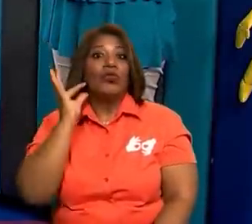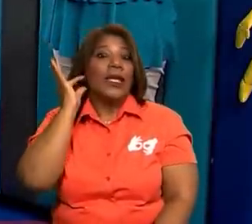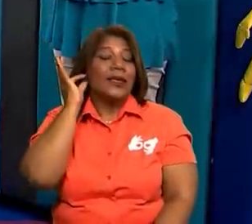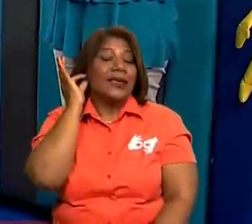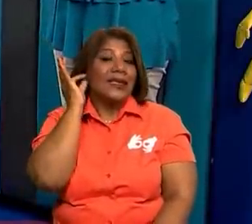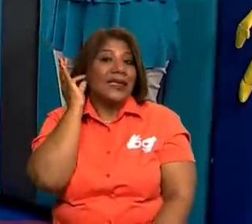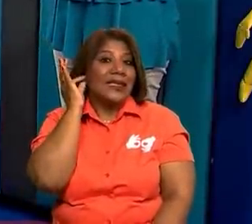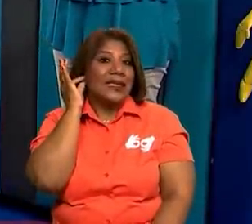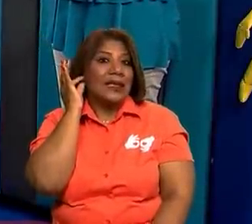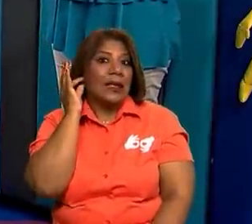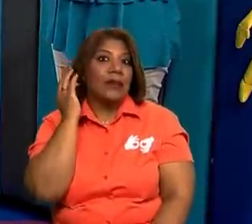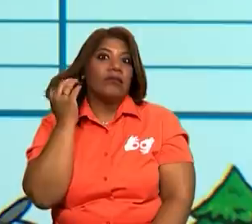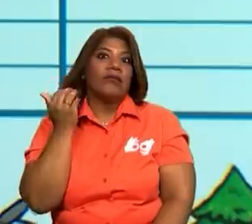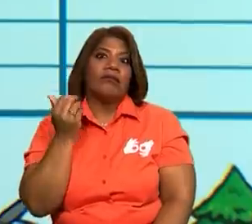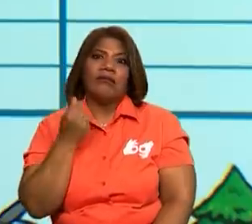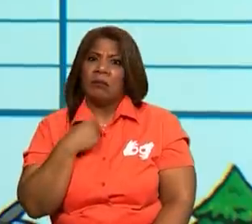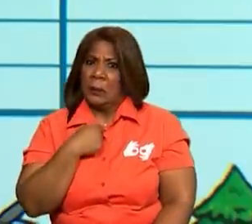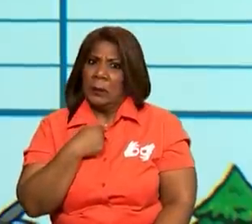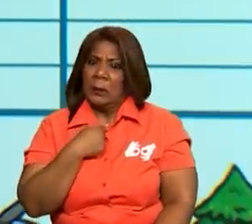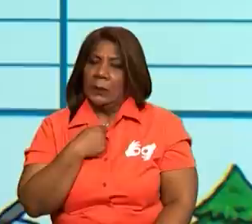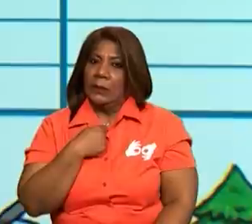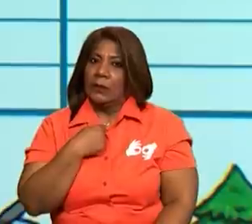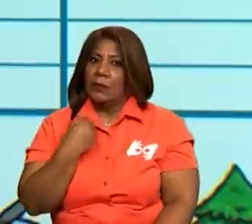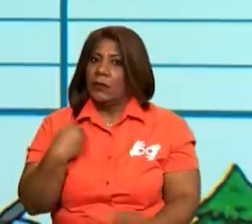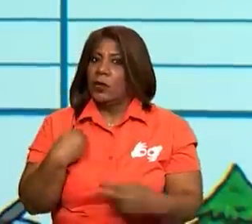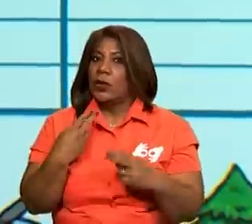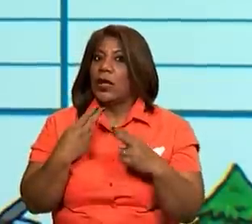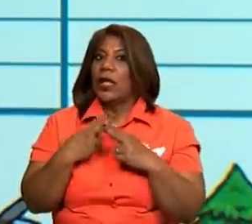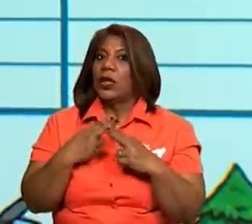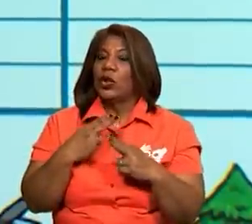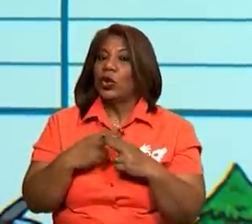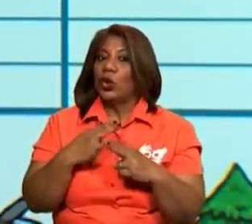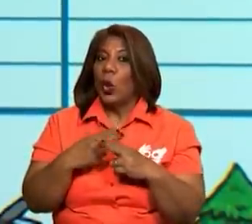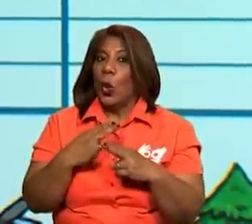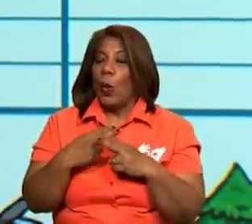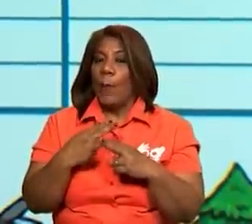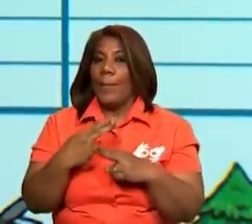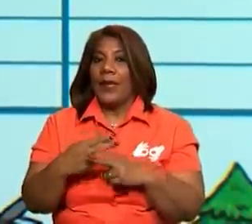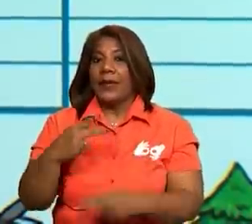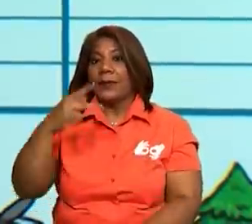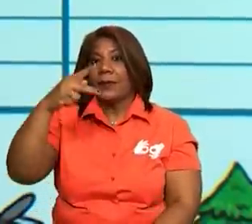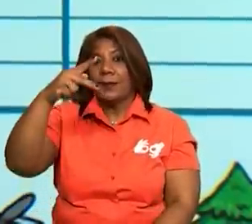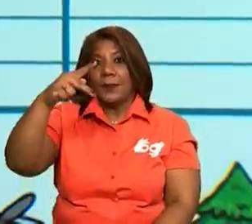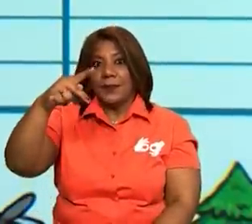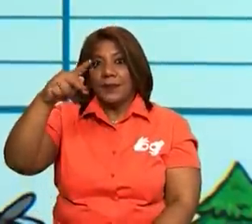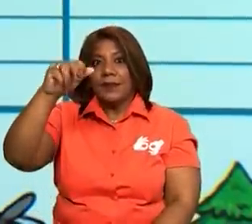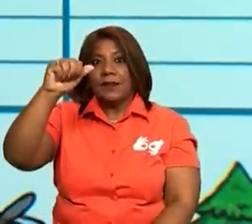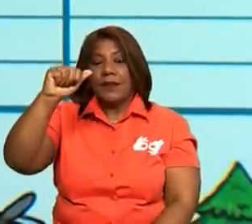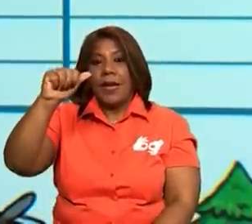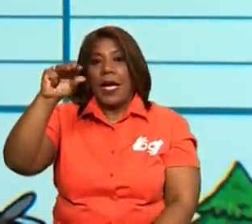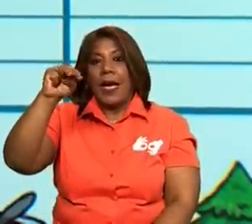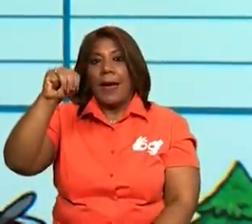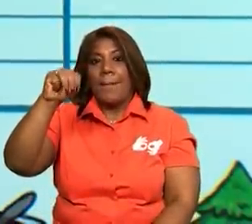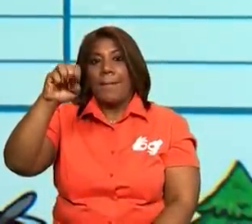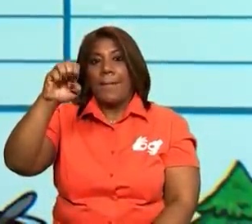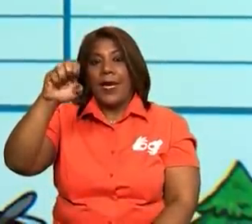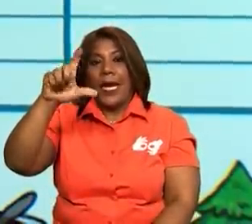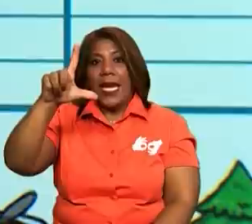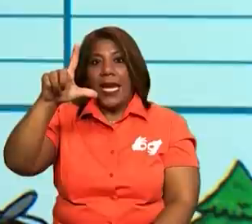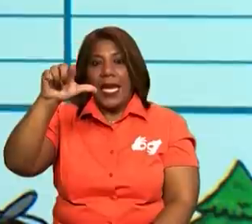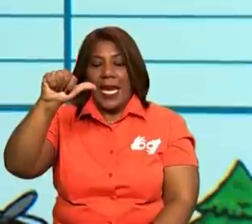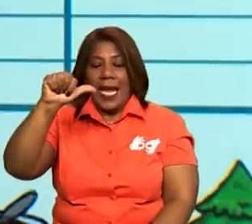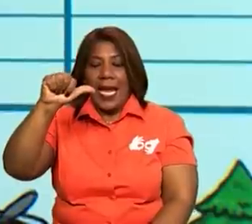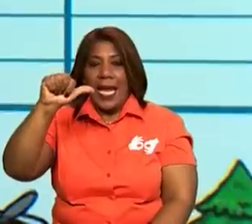como una niña, ¿verdad? ¿Qué podemos identificar con la sílaba? La, me, pa.